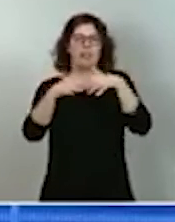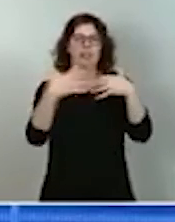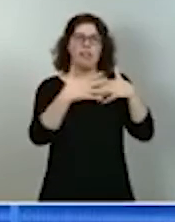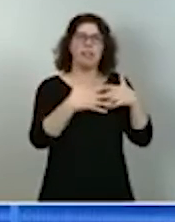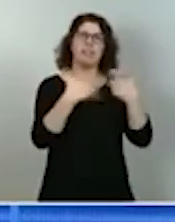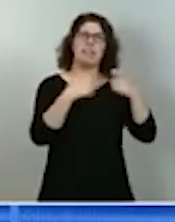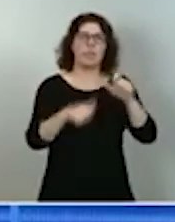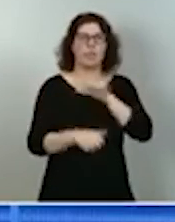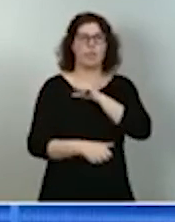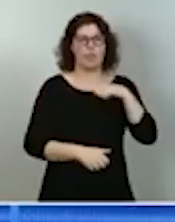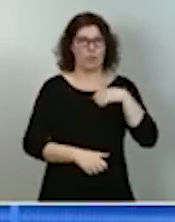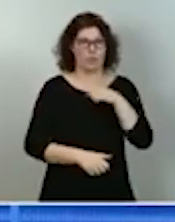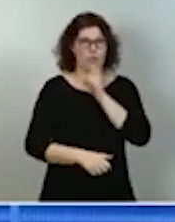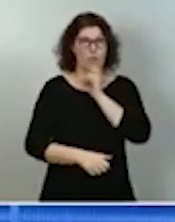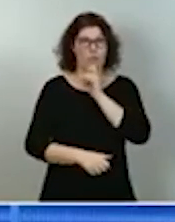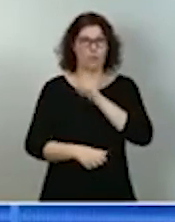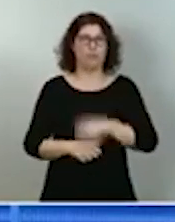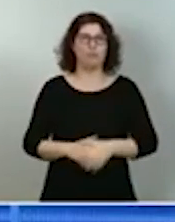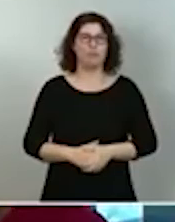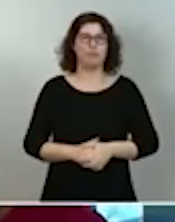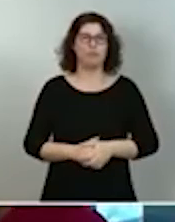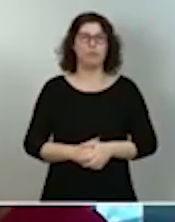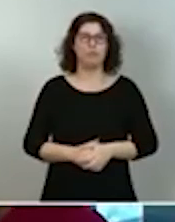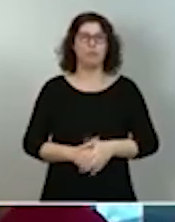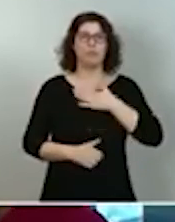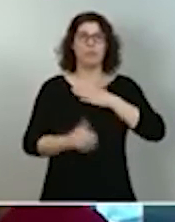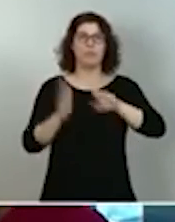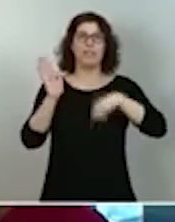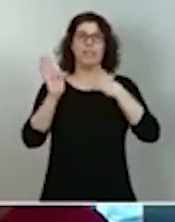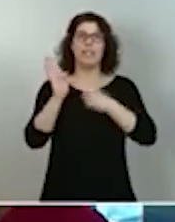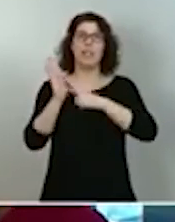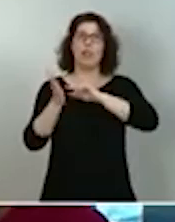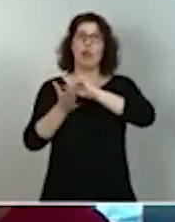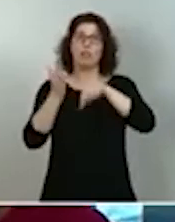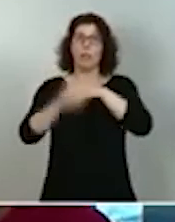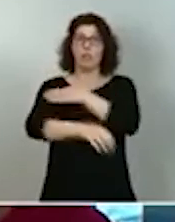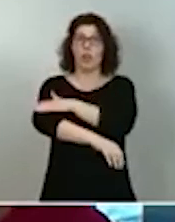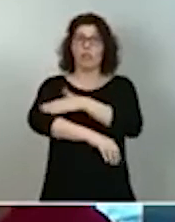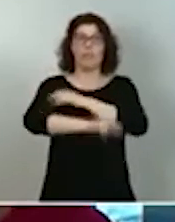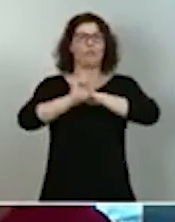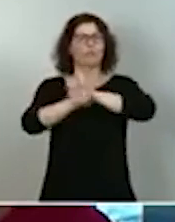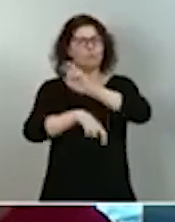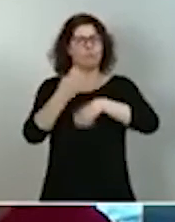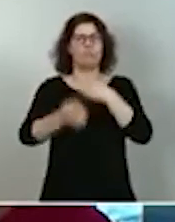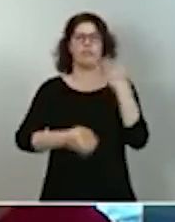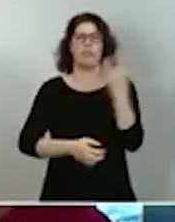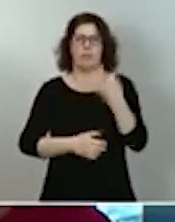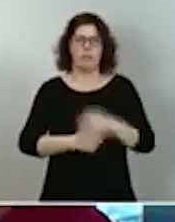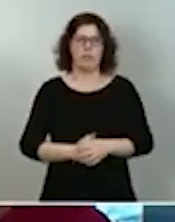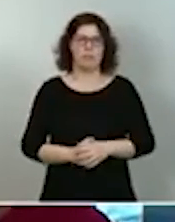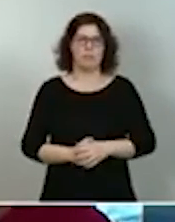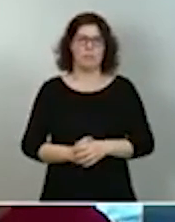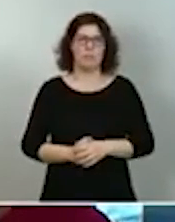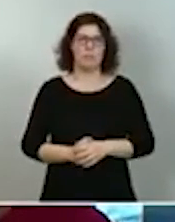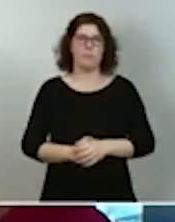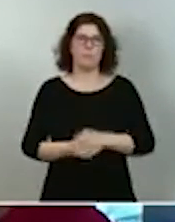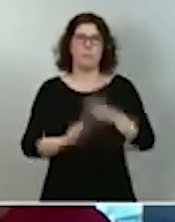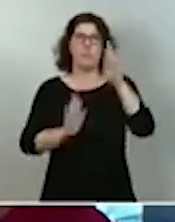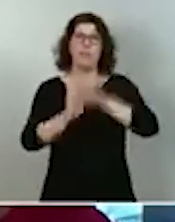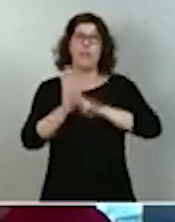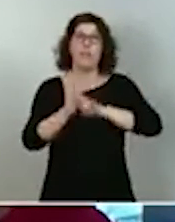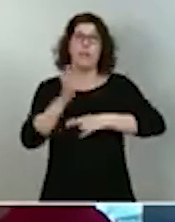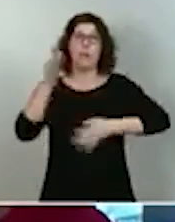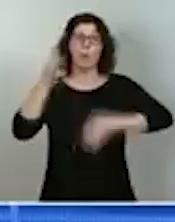Necesitamos modificaciones de nuestra Ley de Contratos del Estado. Necesitamos modificaciones del régimen jurídico del sector público,